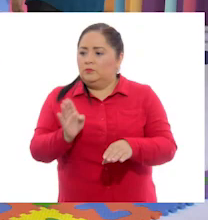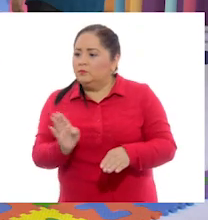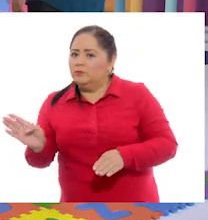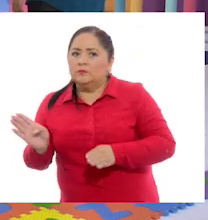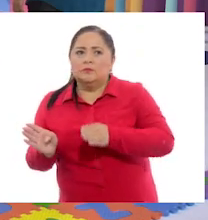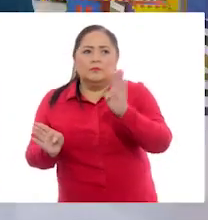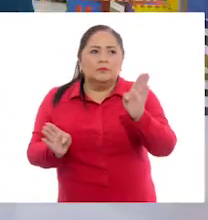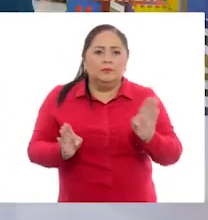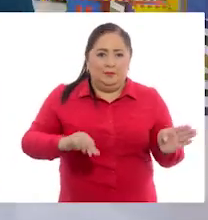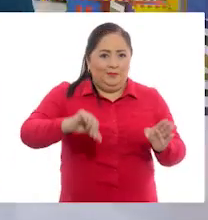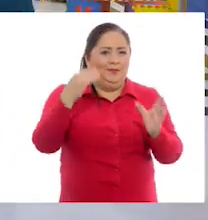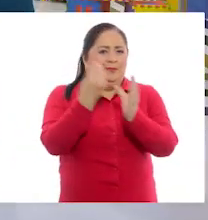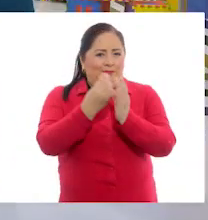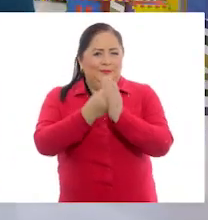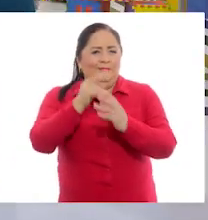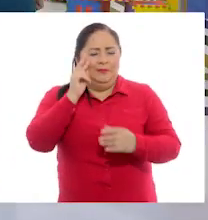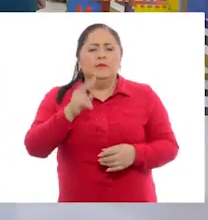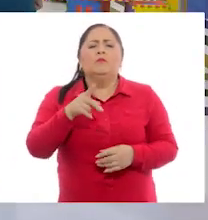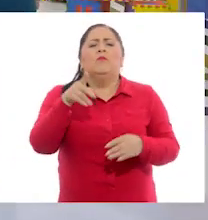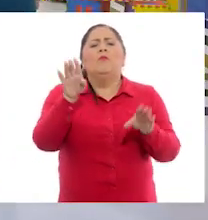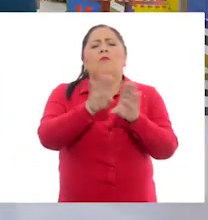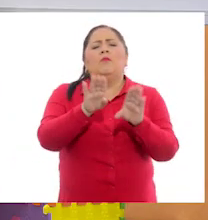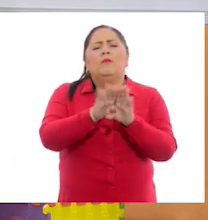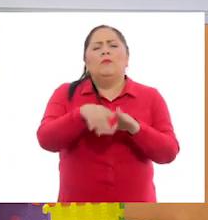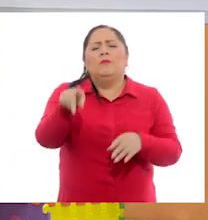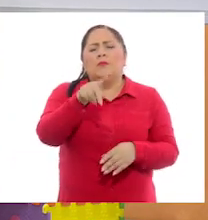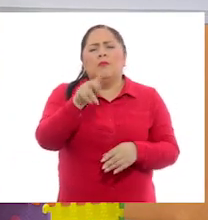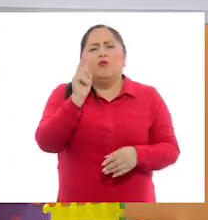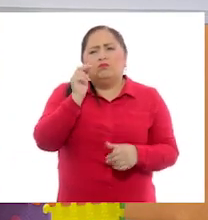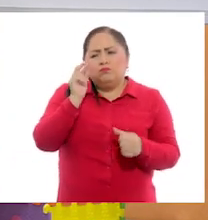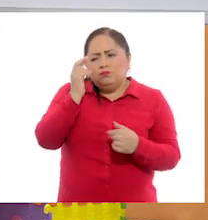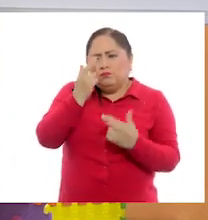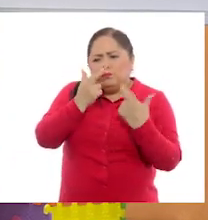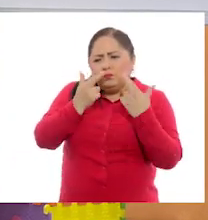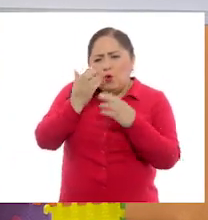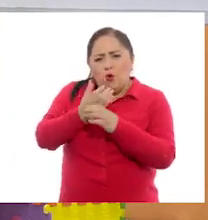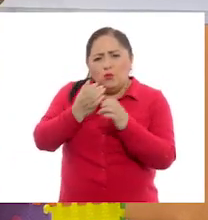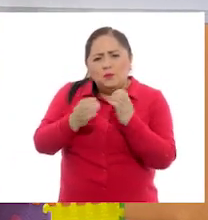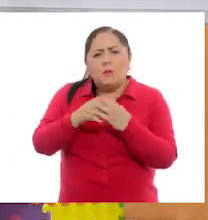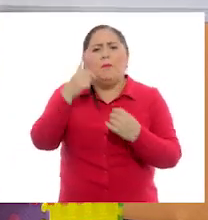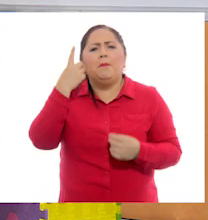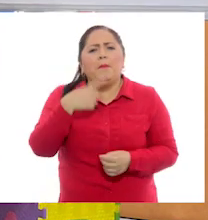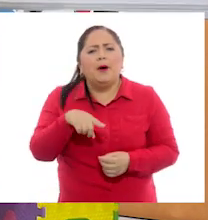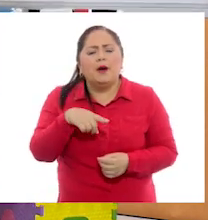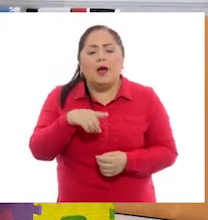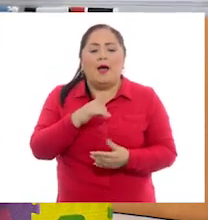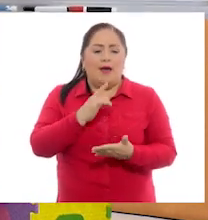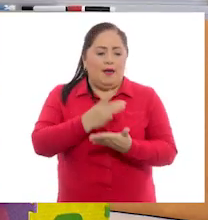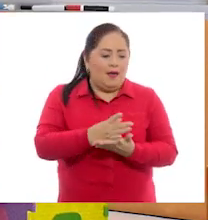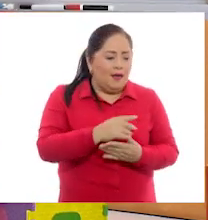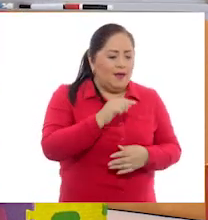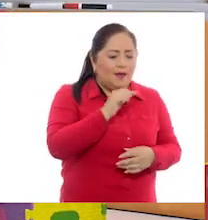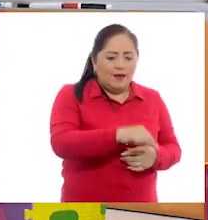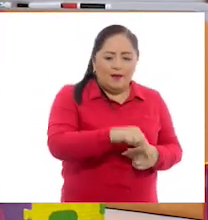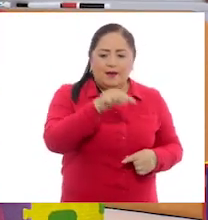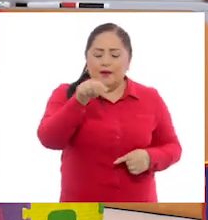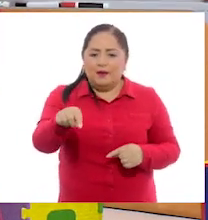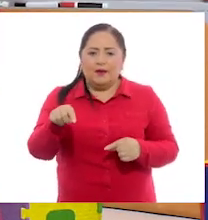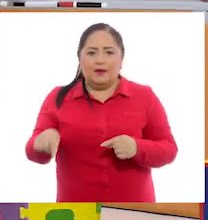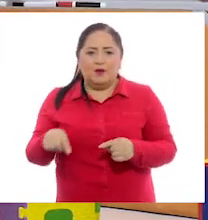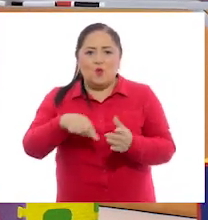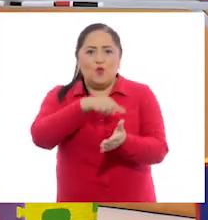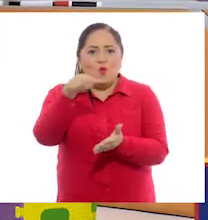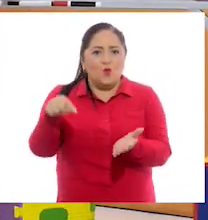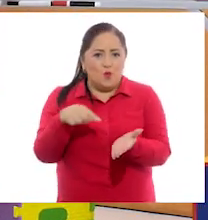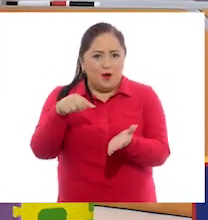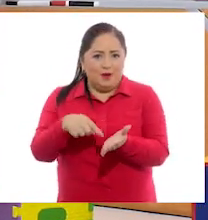vamos a estar viendo en esta clase. ¿Cómo es que nosotros observamos las cosas para poder ubicarnos en algún punto o en